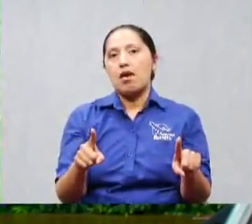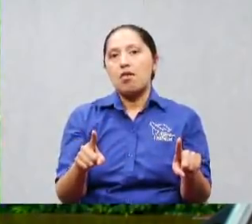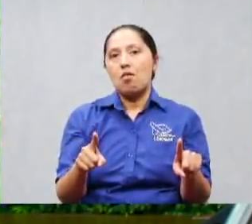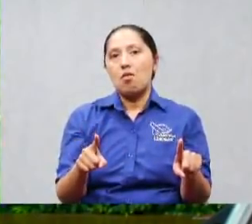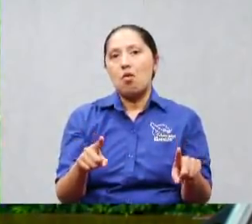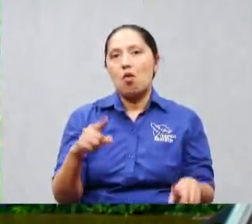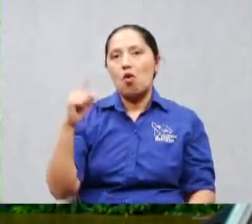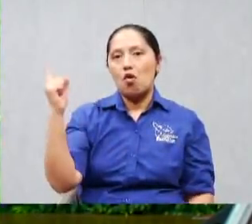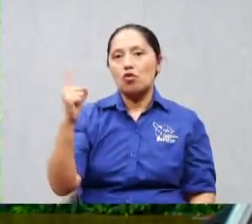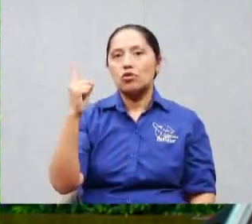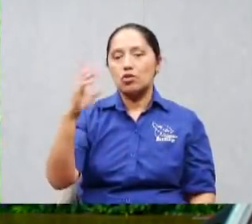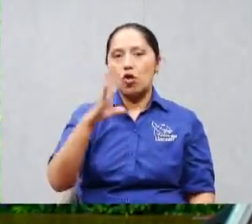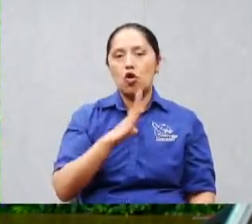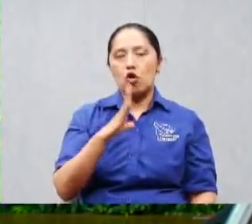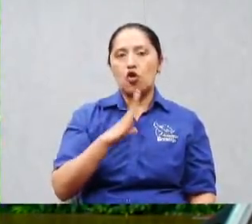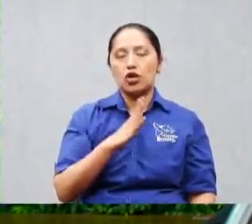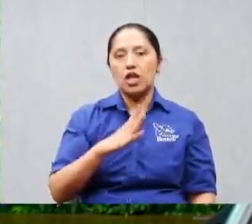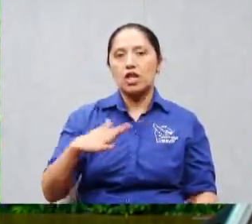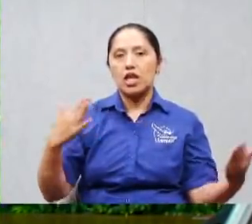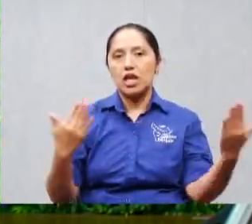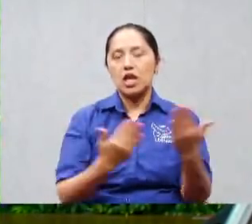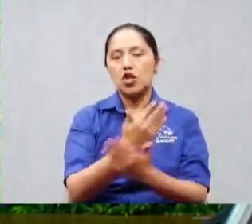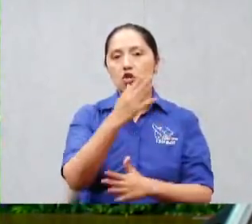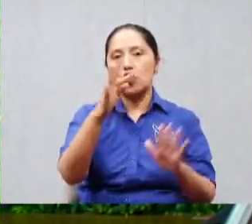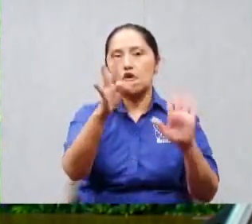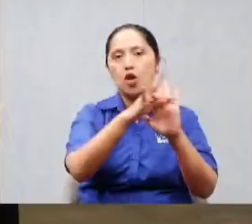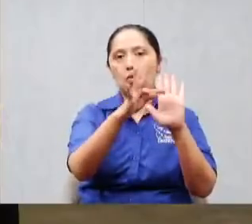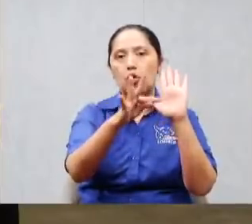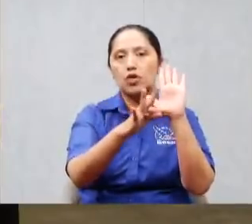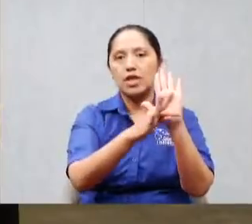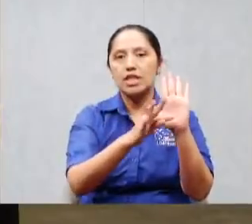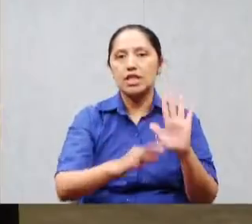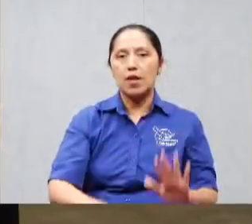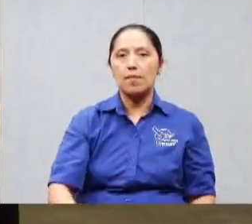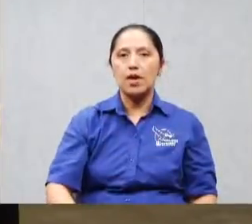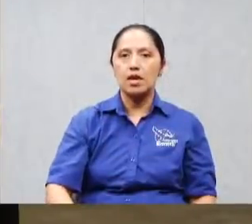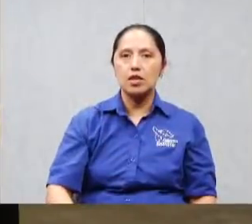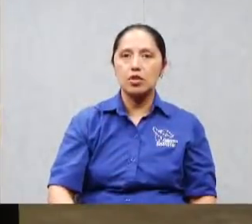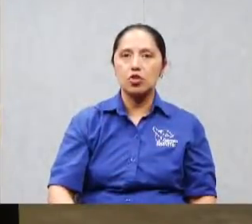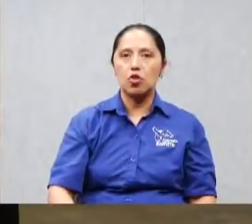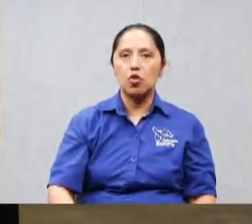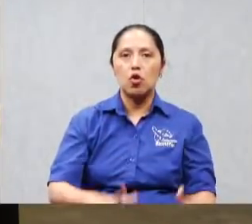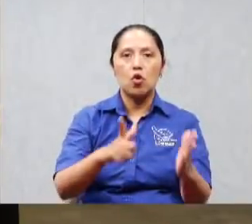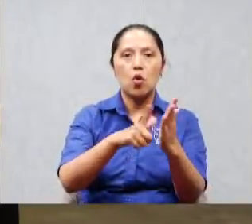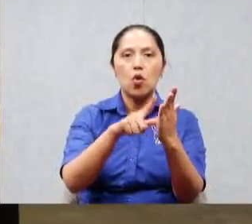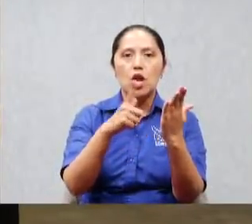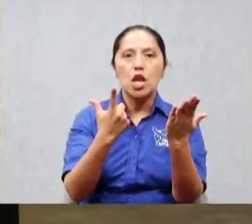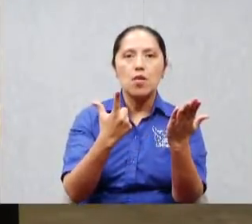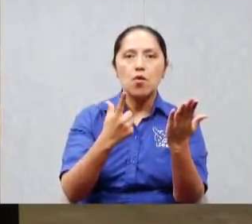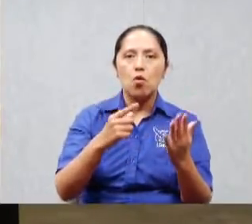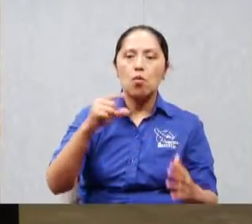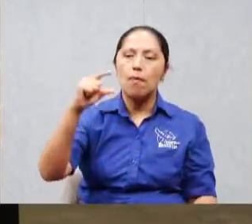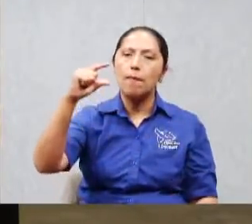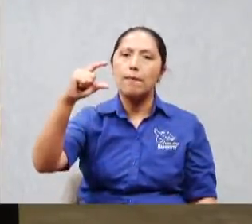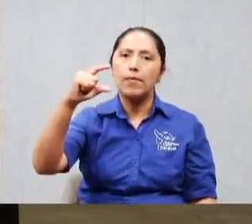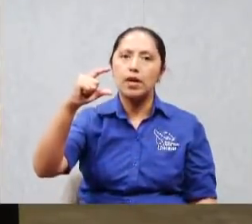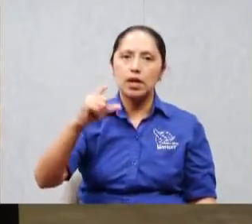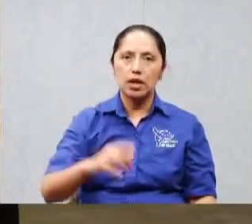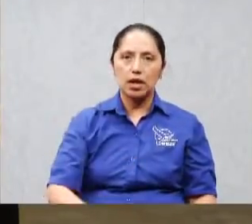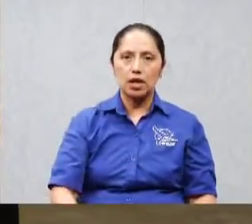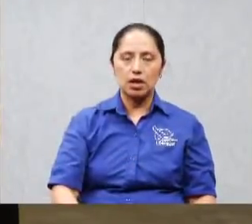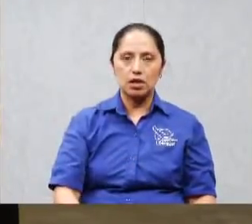está bueno que lo regalen y por eso los bendigo y el señor tendrá un premio para ellos amén pero